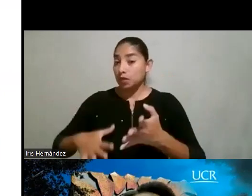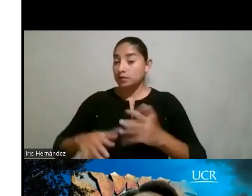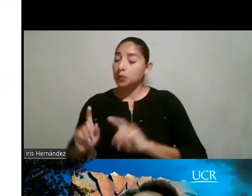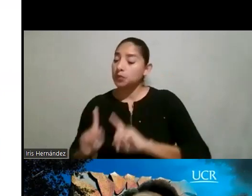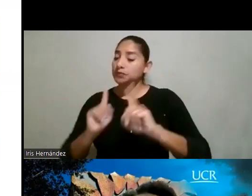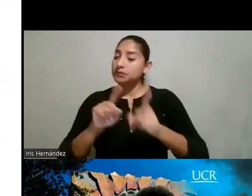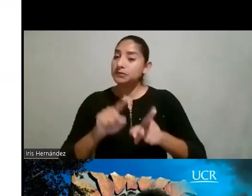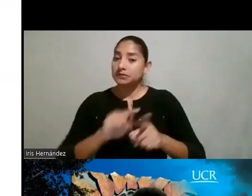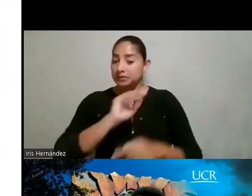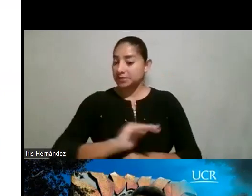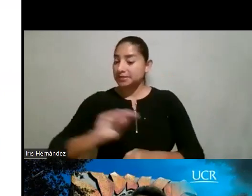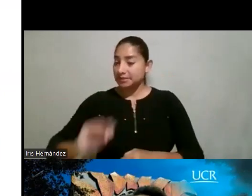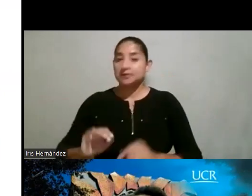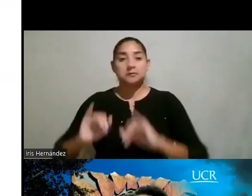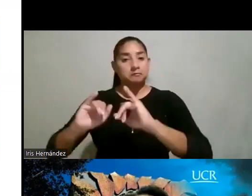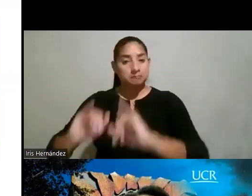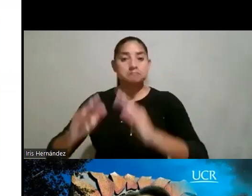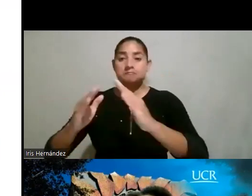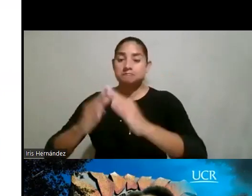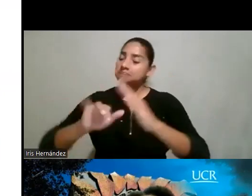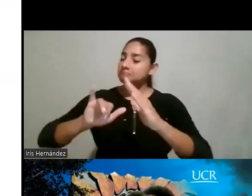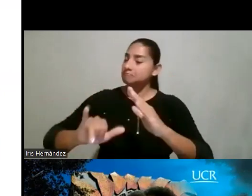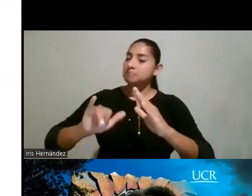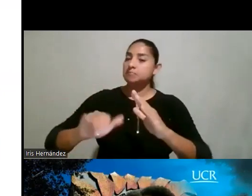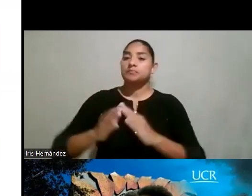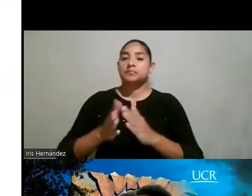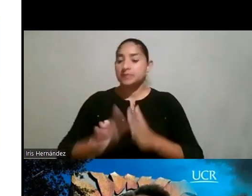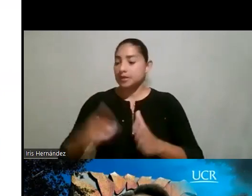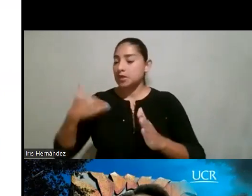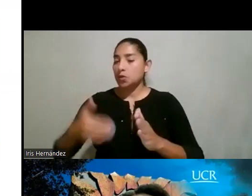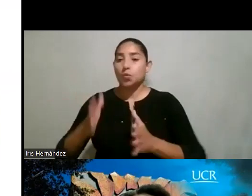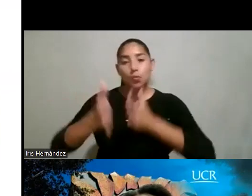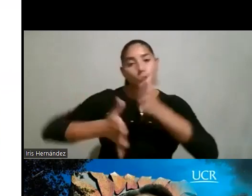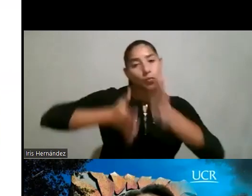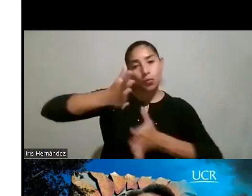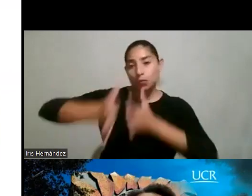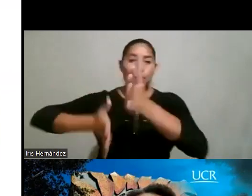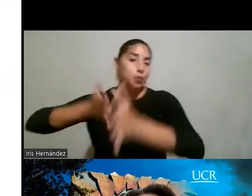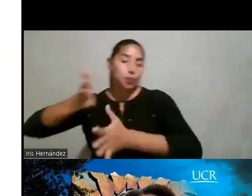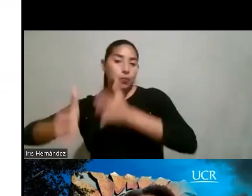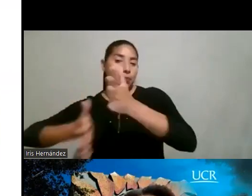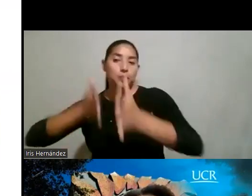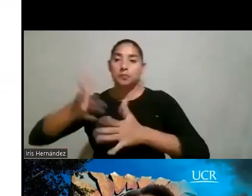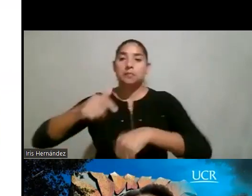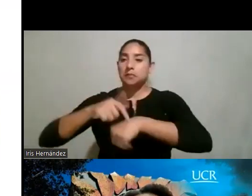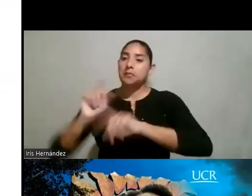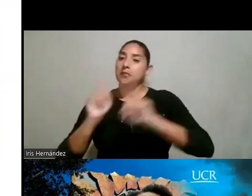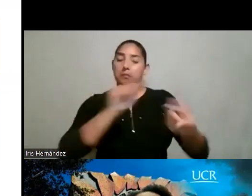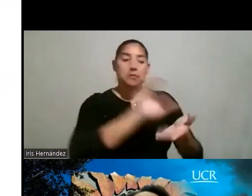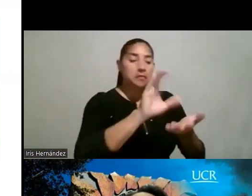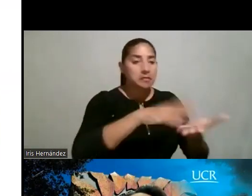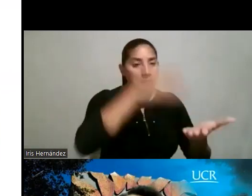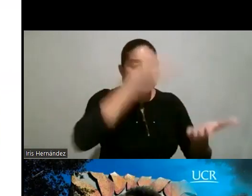llevar a sus hijos e hijas para que sean ahí, pues, cuidados mientras van a clases,